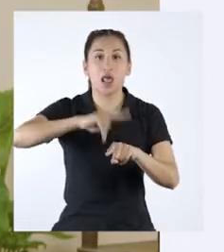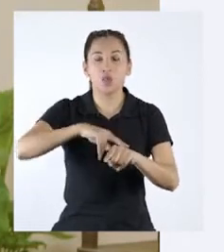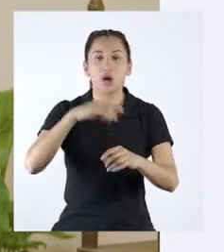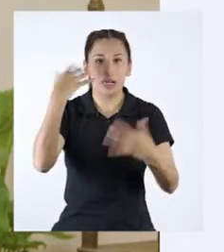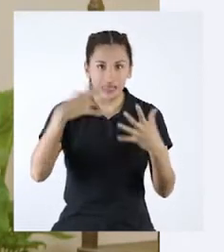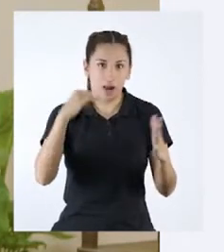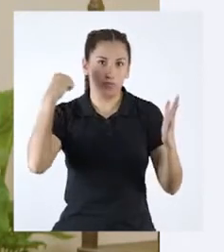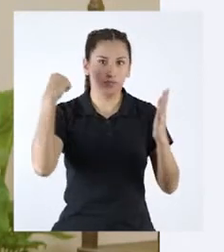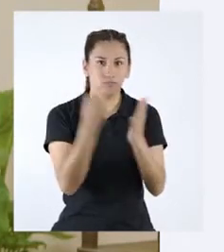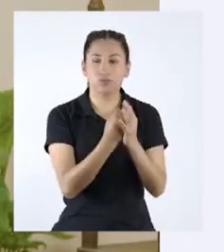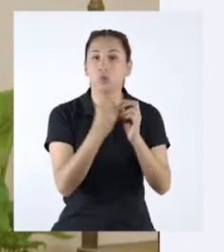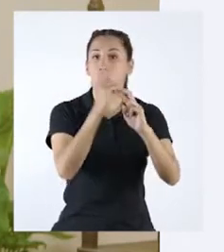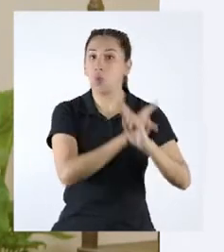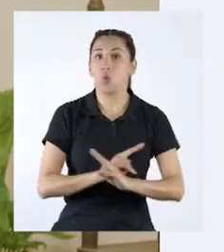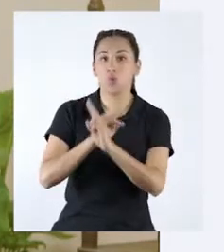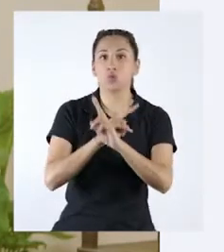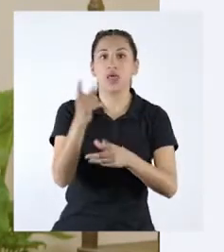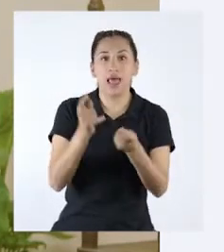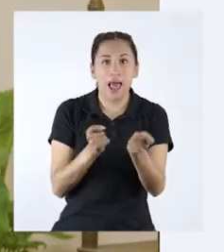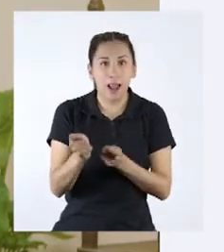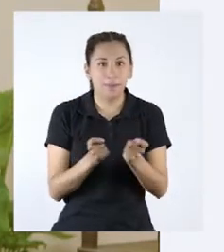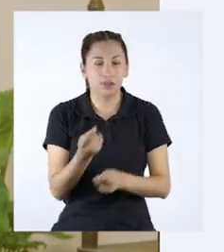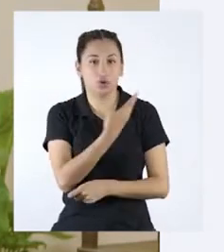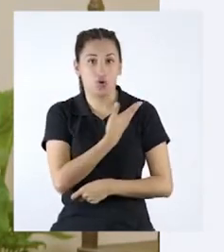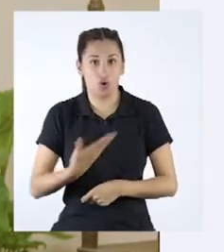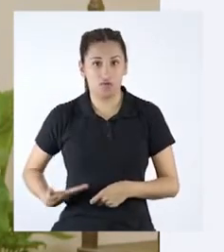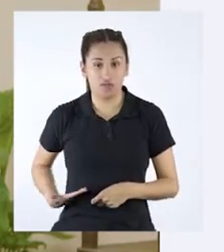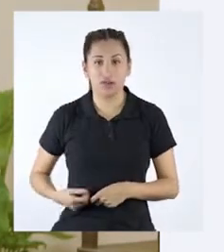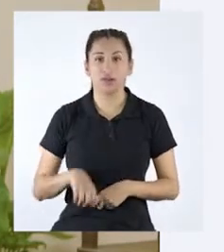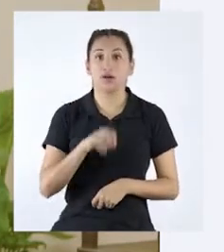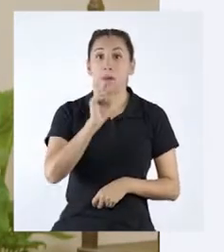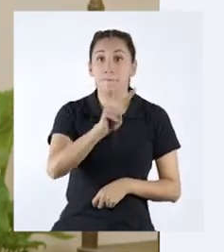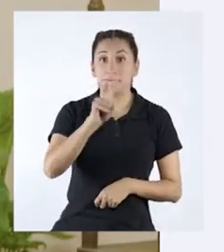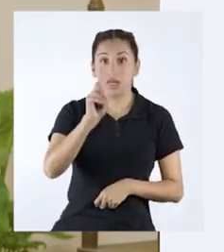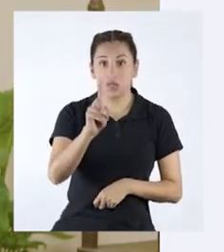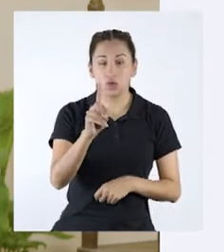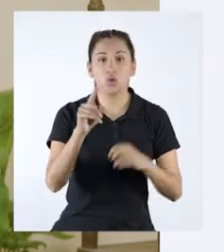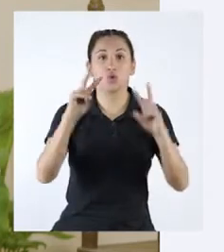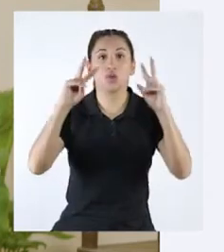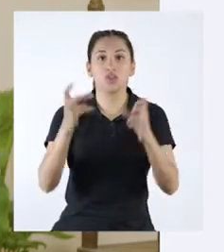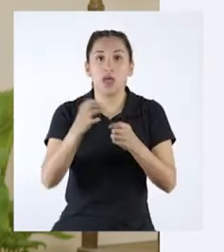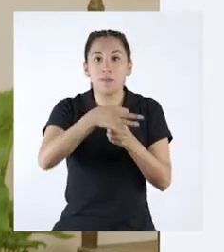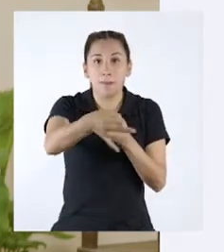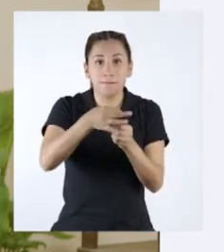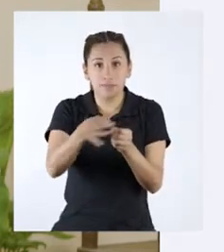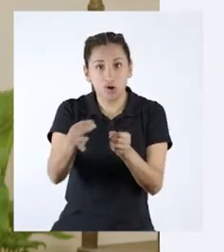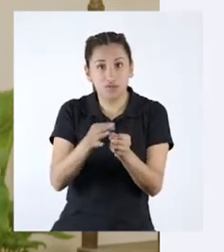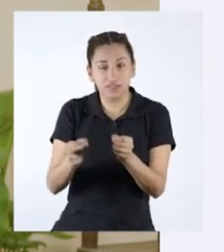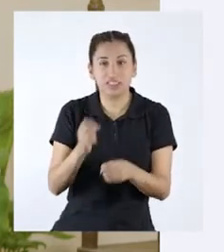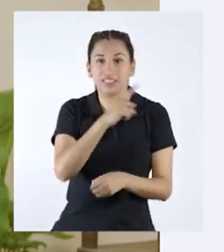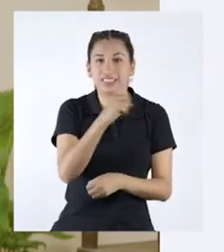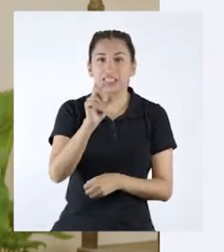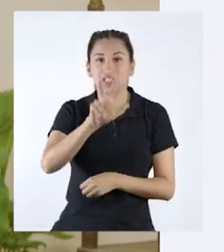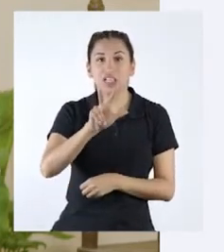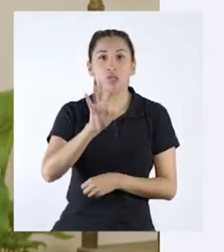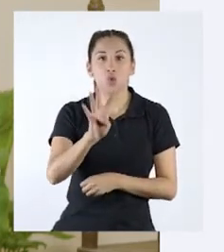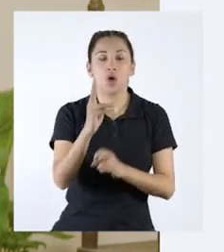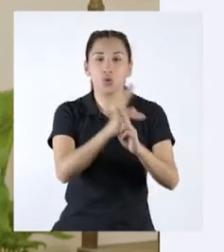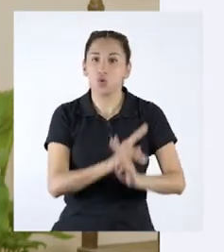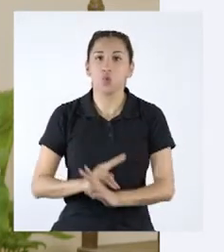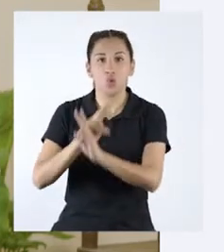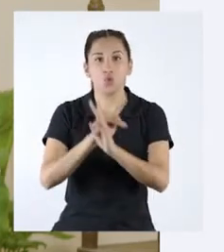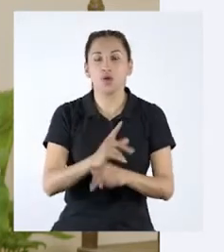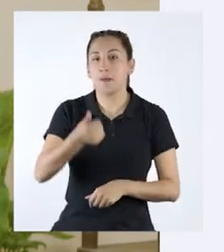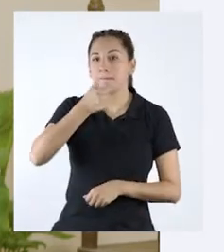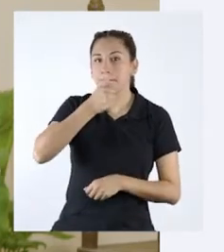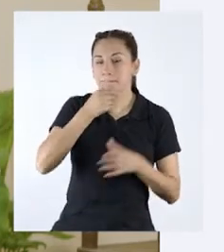naturales protegidas de administración nacional, 21 de conservación regional y 134